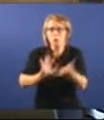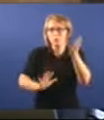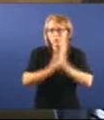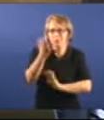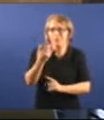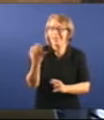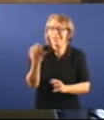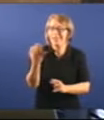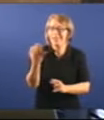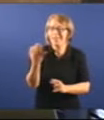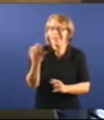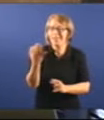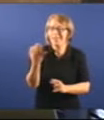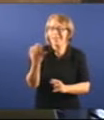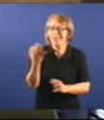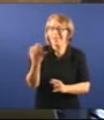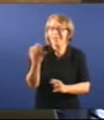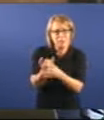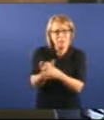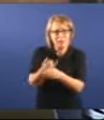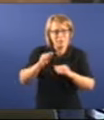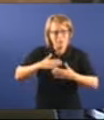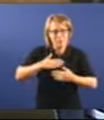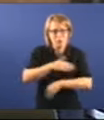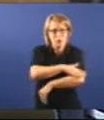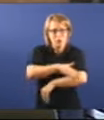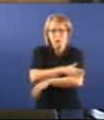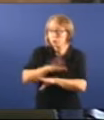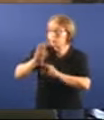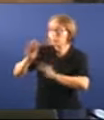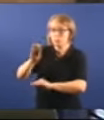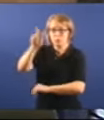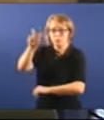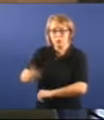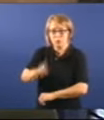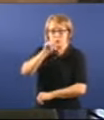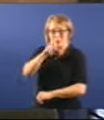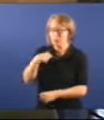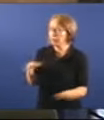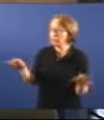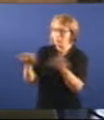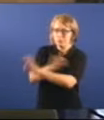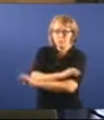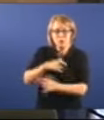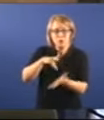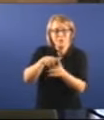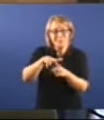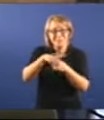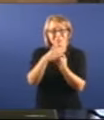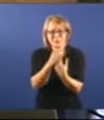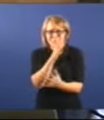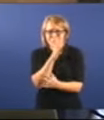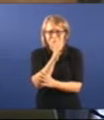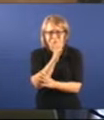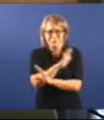cando se demostra a eficácia dun goberno. E vostede, señor Feijó, está errado. nos momentos de catástrofe o que se